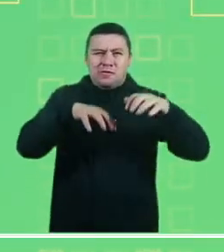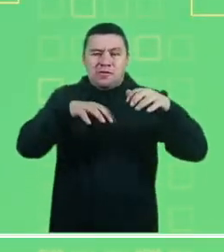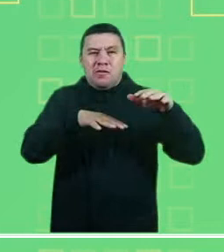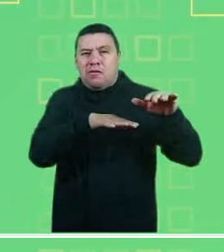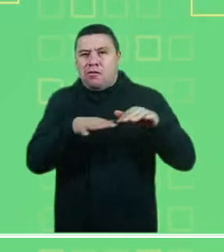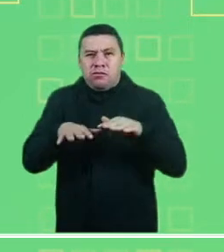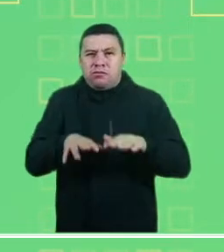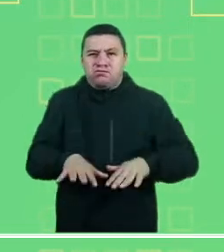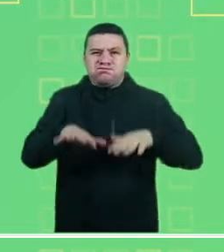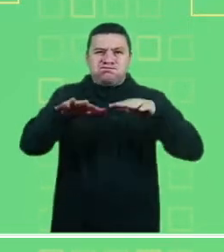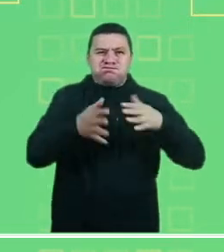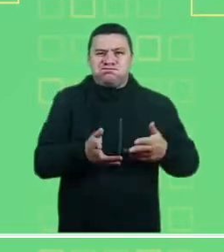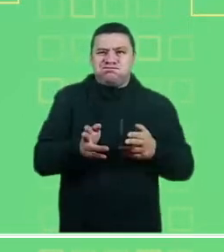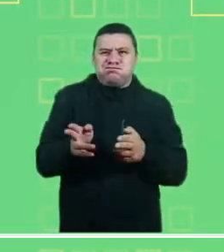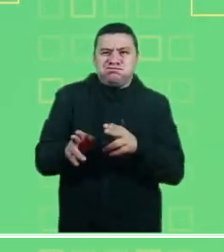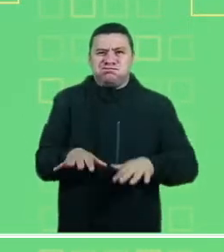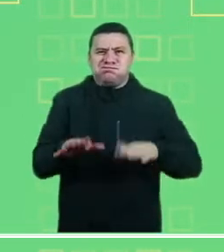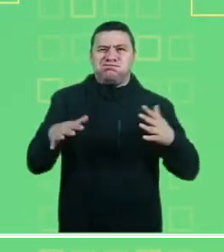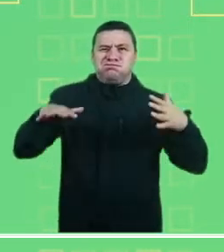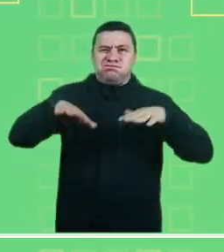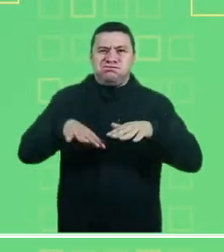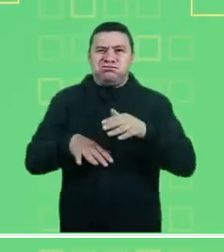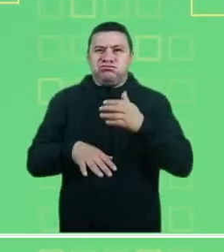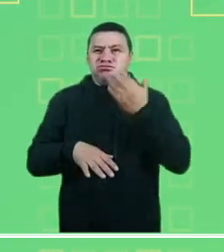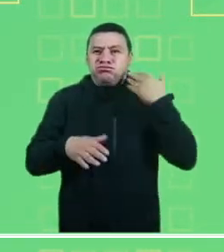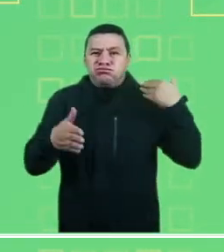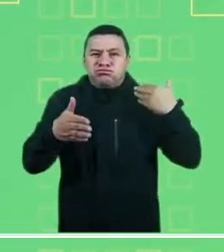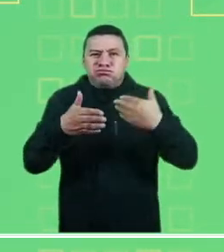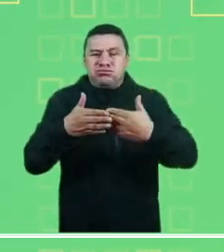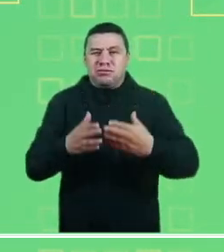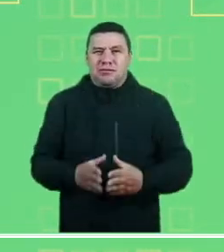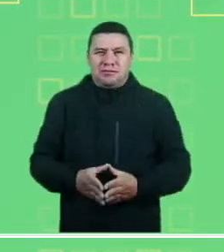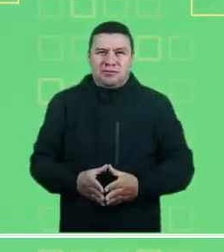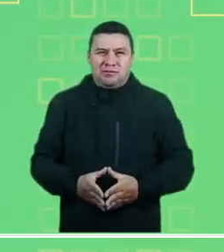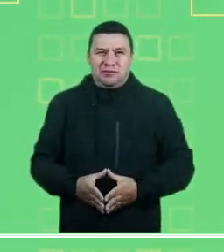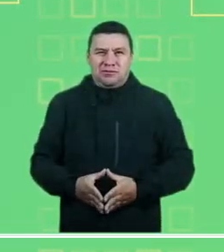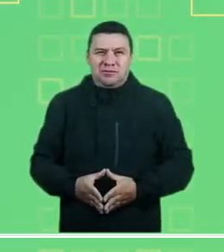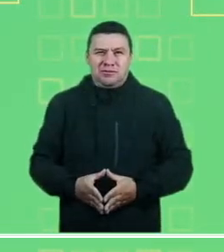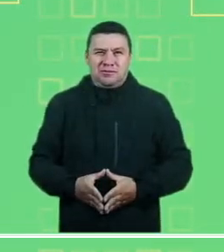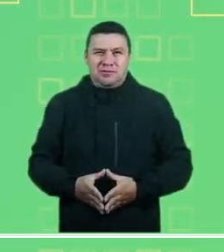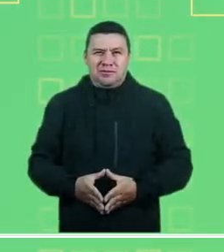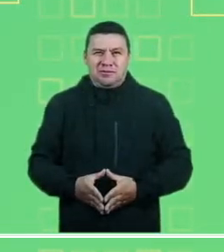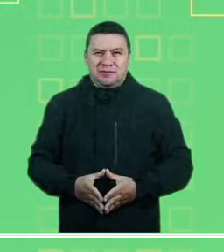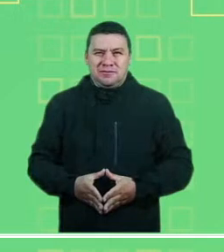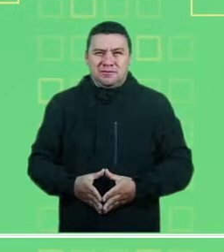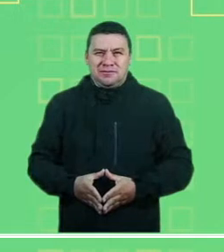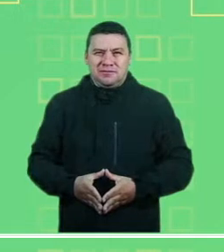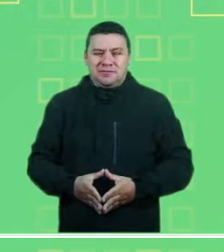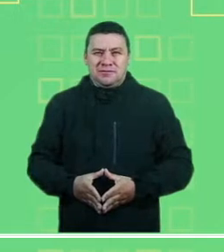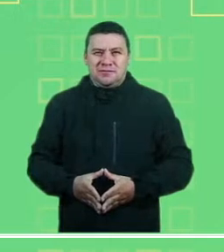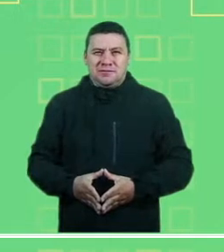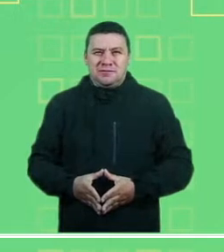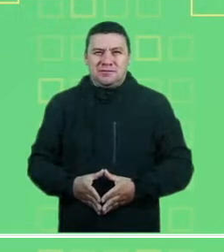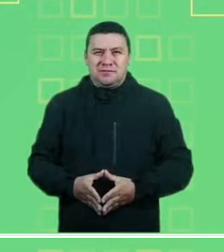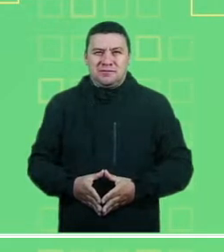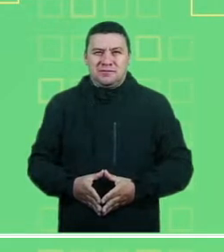norte de Santander, debido a las fuertes lluvias y los desbordamientos y crecientes registradas en los últimos días.